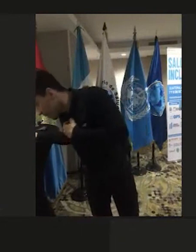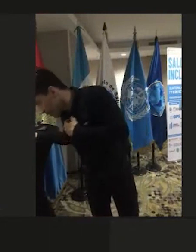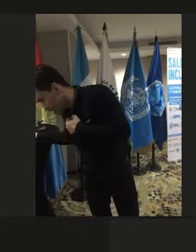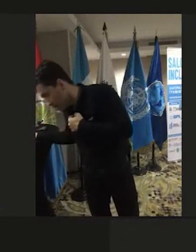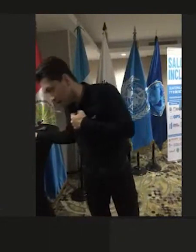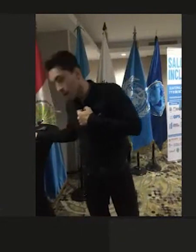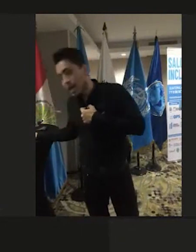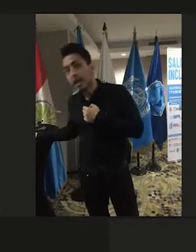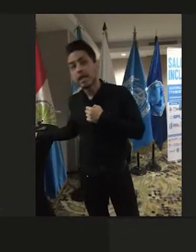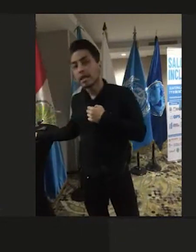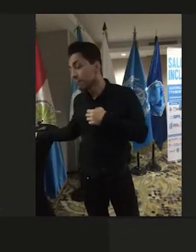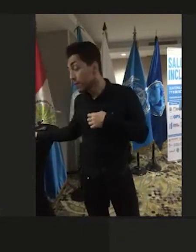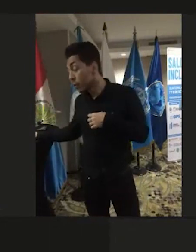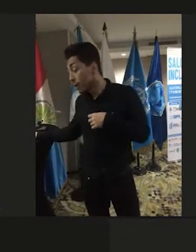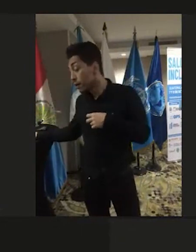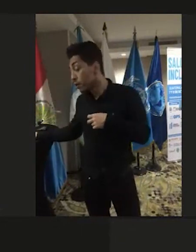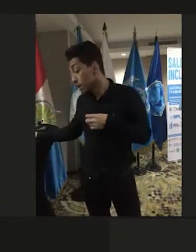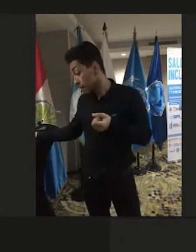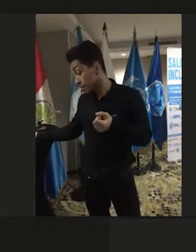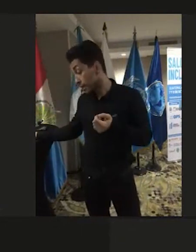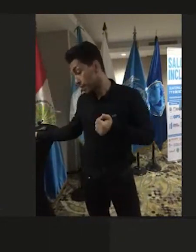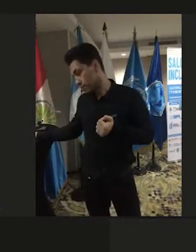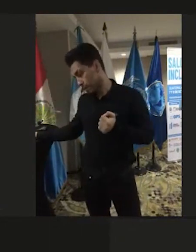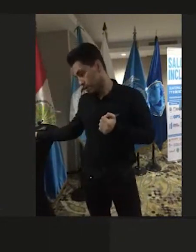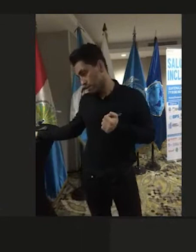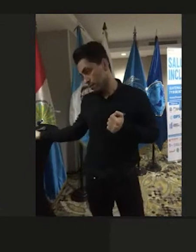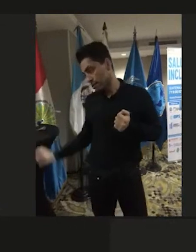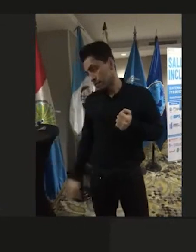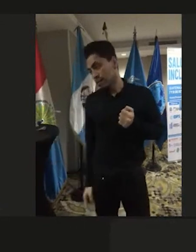Bueno, muchas gracias. Voy a estar así parado para